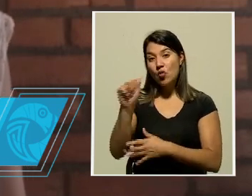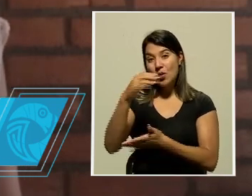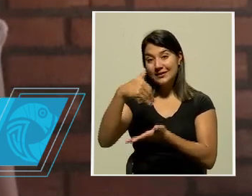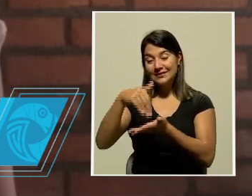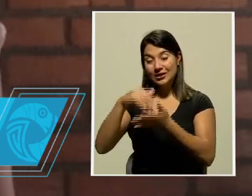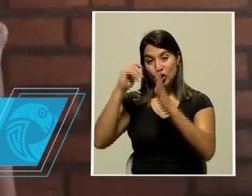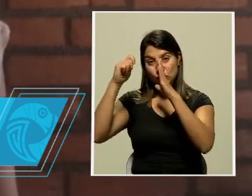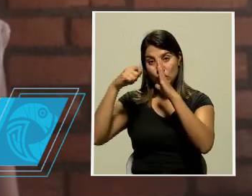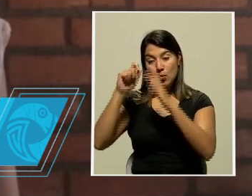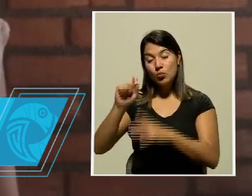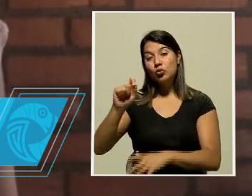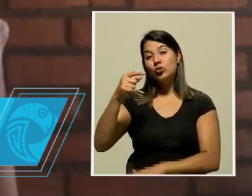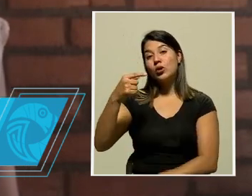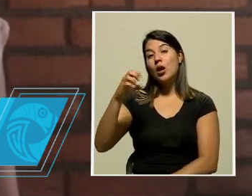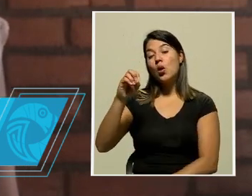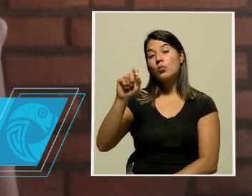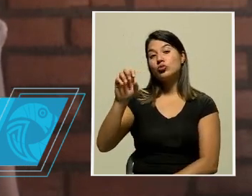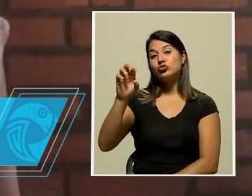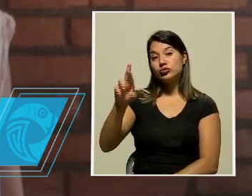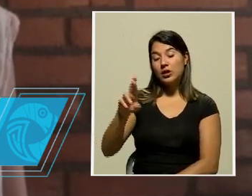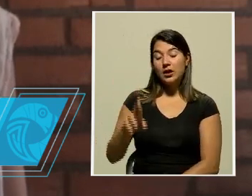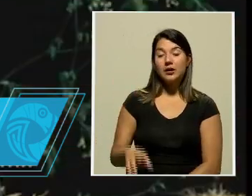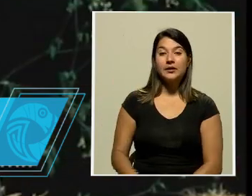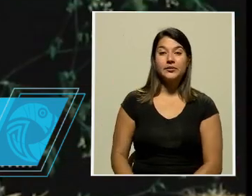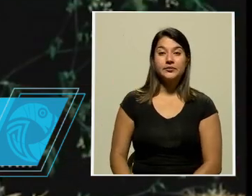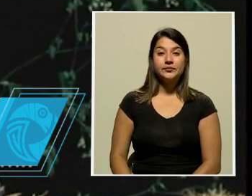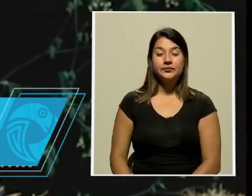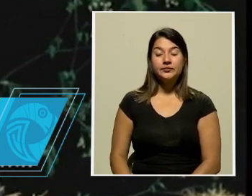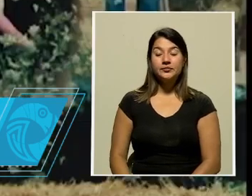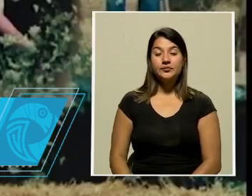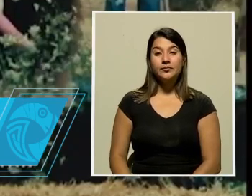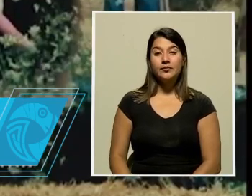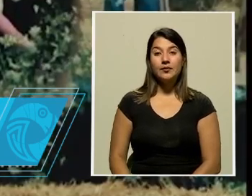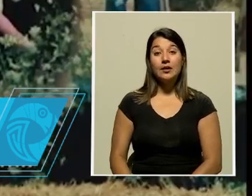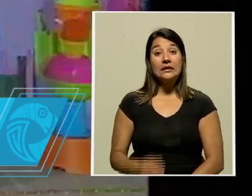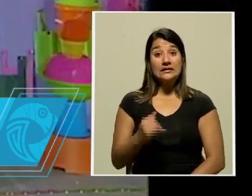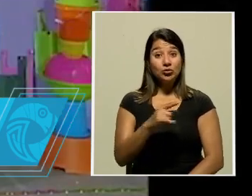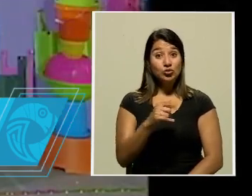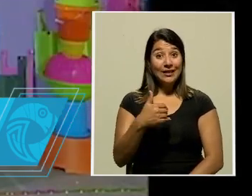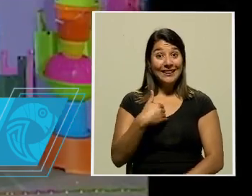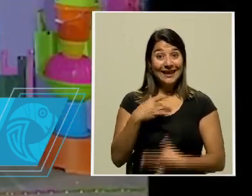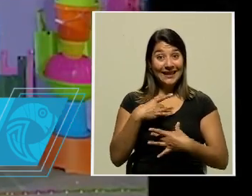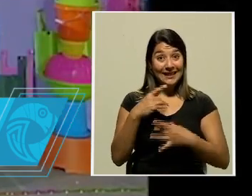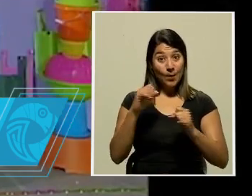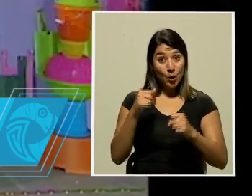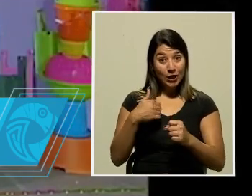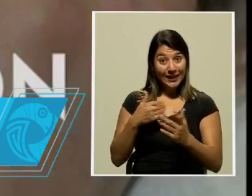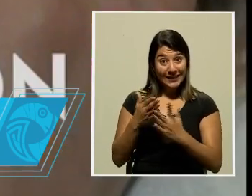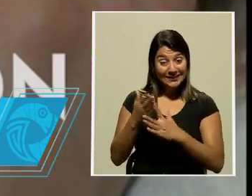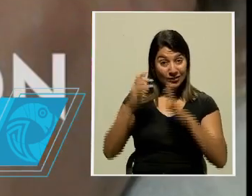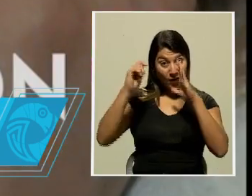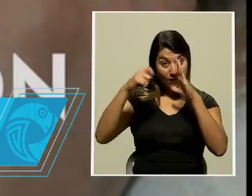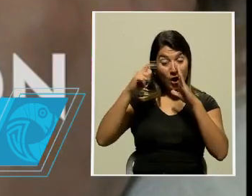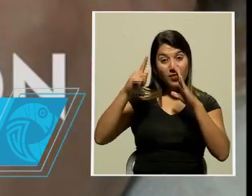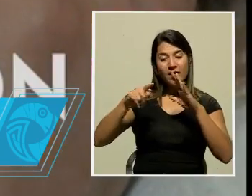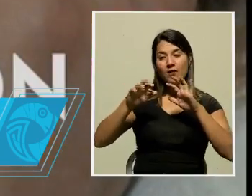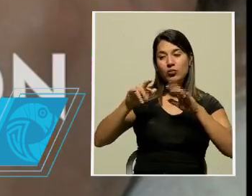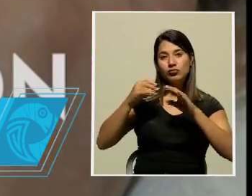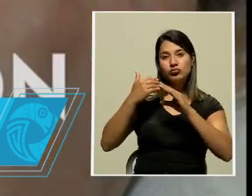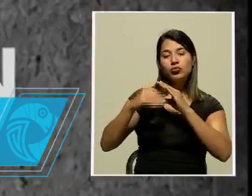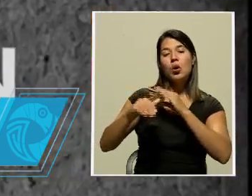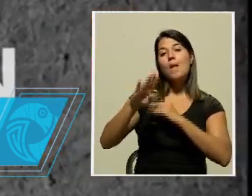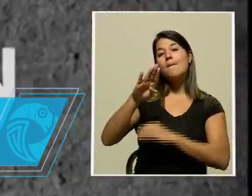boletería arroba centro de cine punto go punto cr. Los interesados en acceder a la película deben escribir al correo